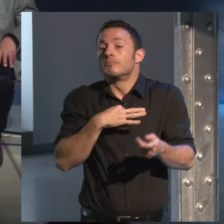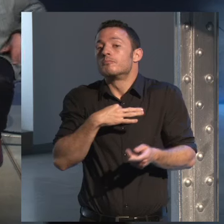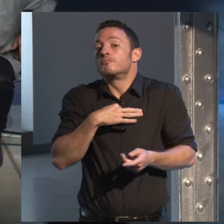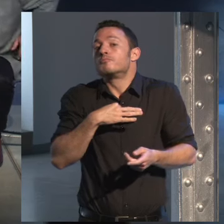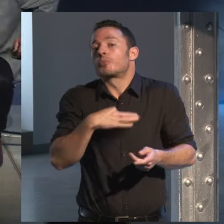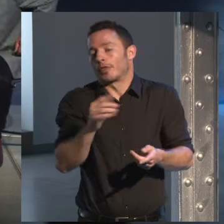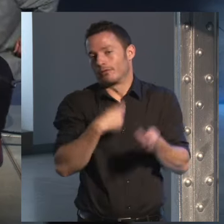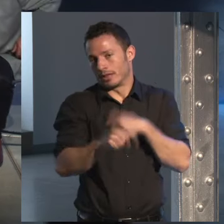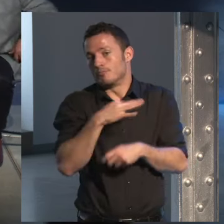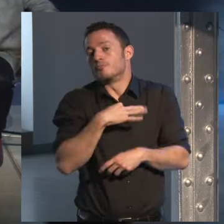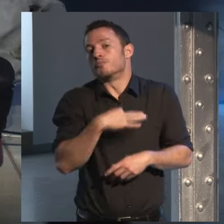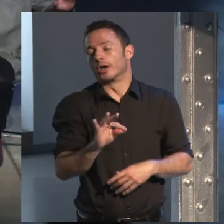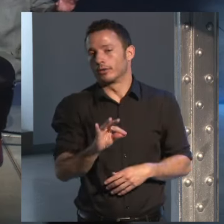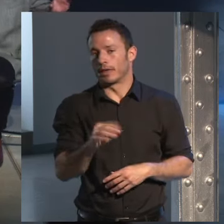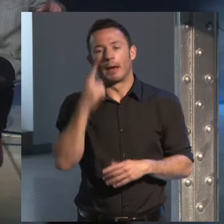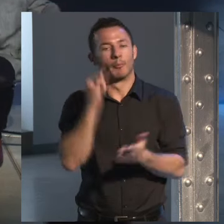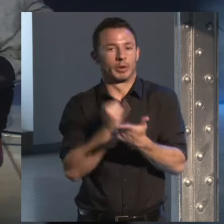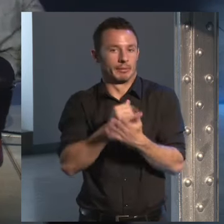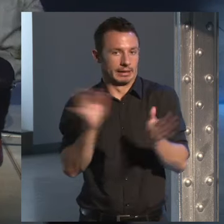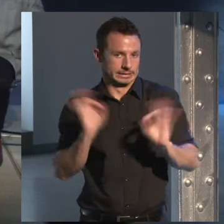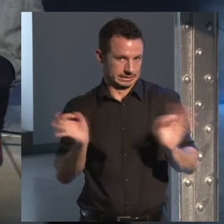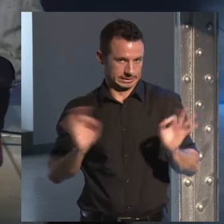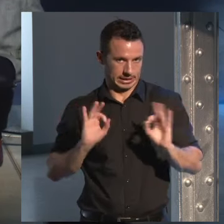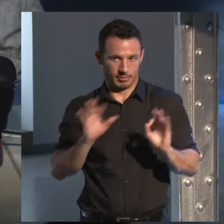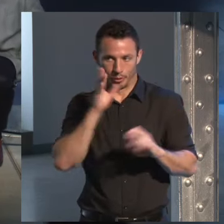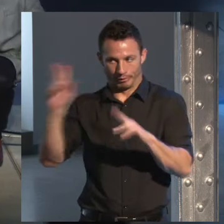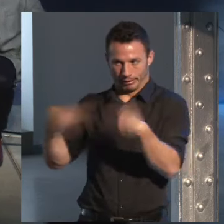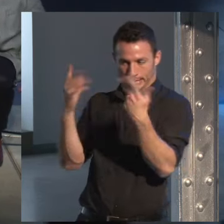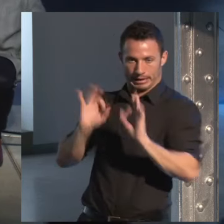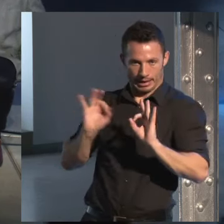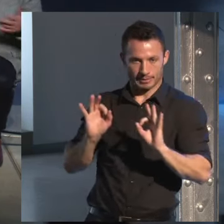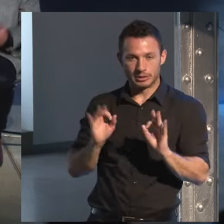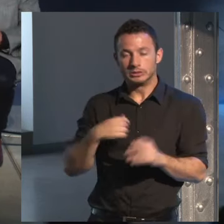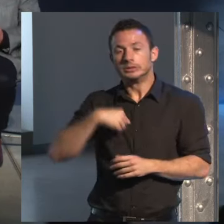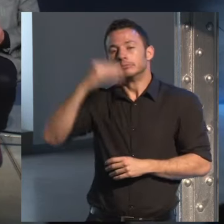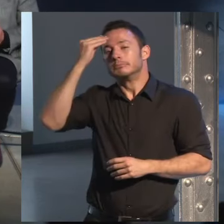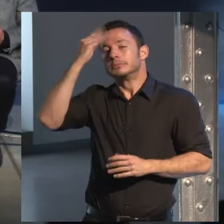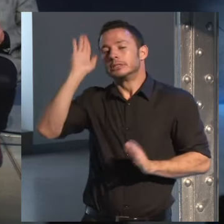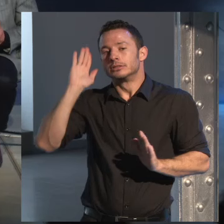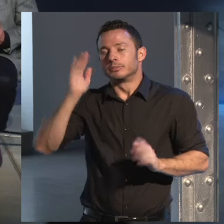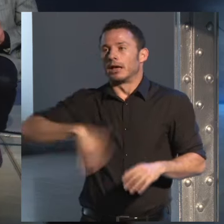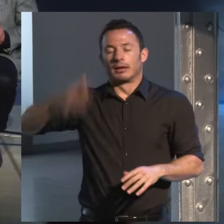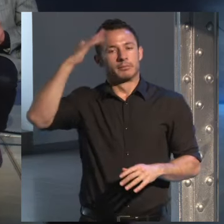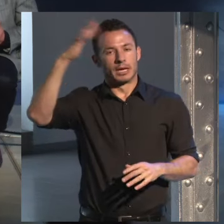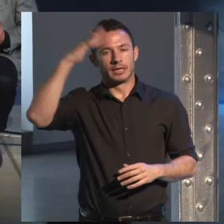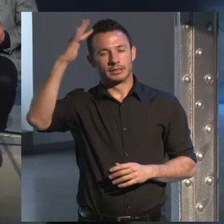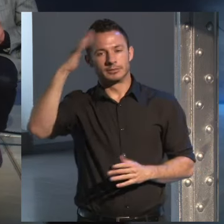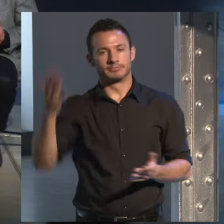creo lo he hecho la prueba porque nadie me lo ha permitido pero imagínate